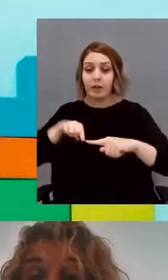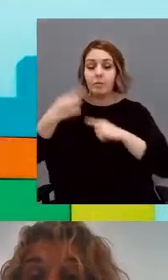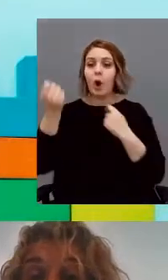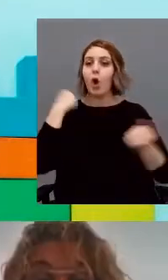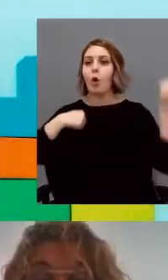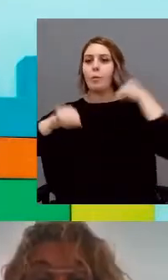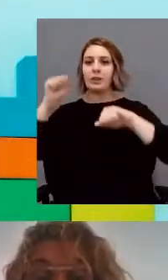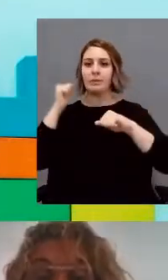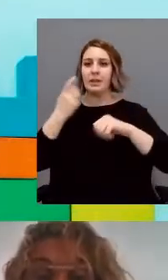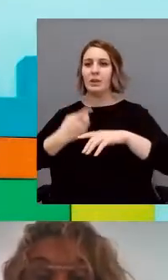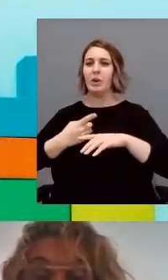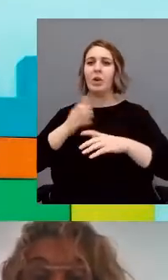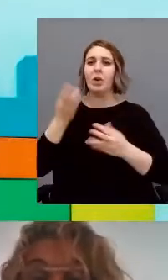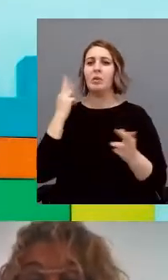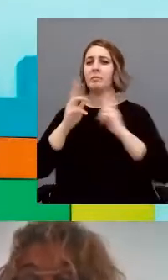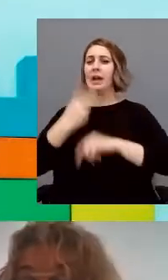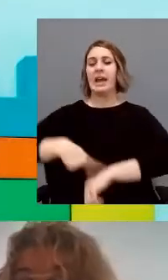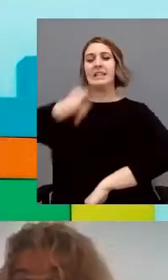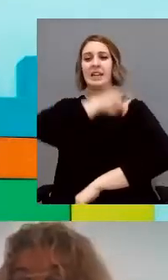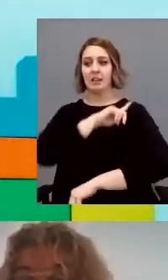reactivos que observamos.